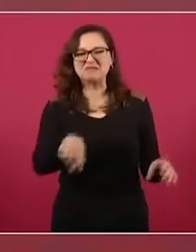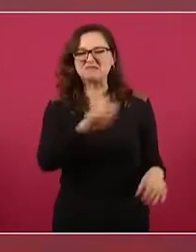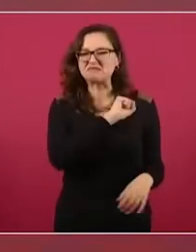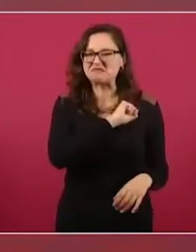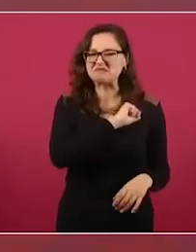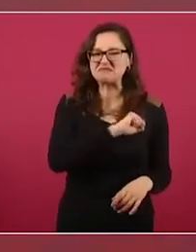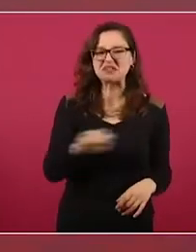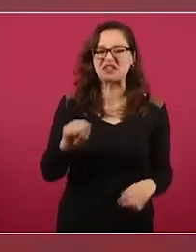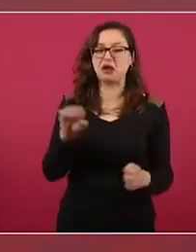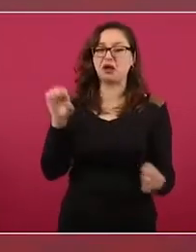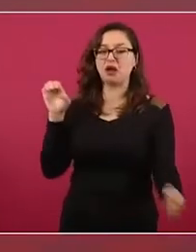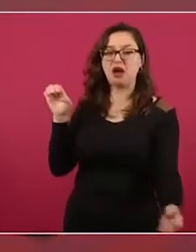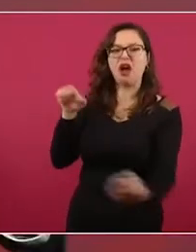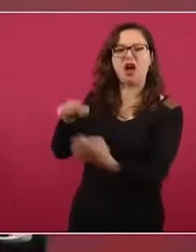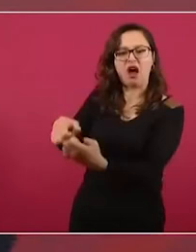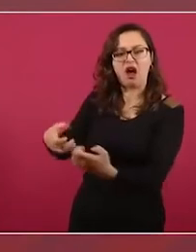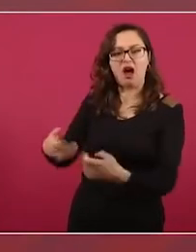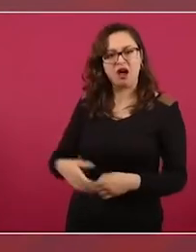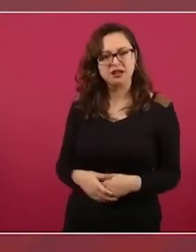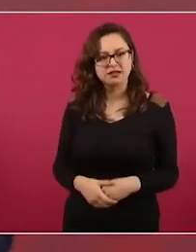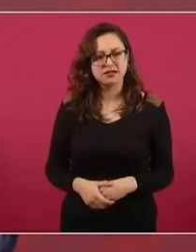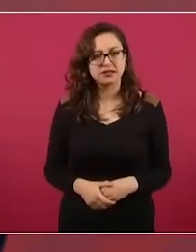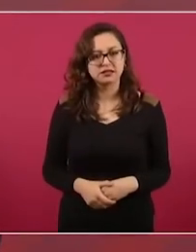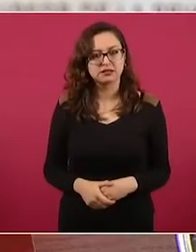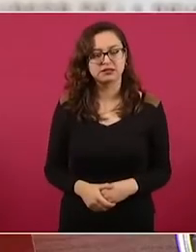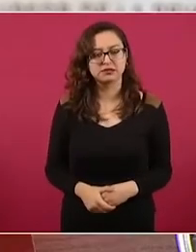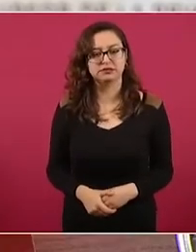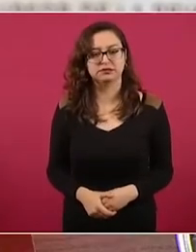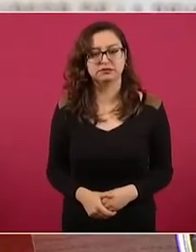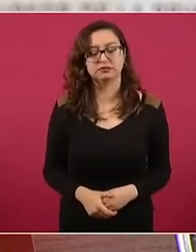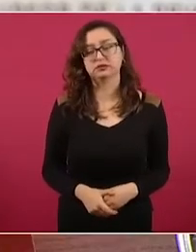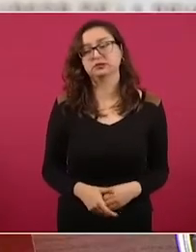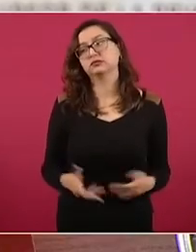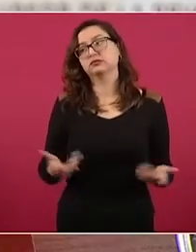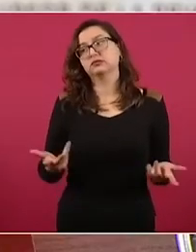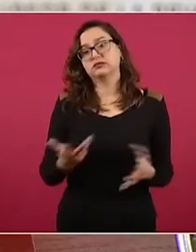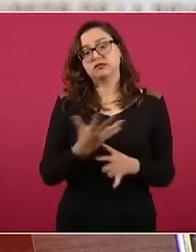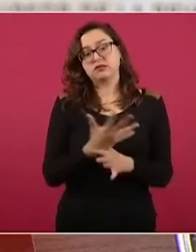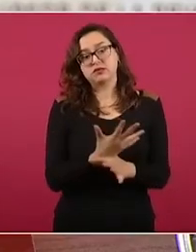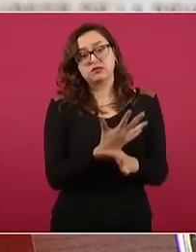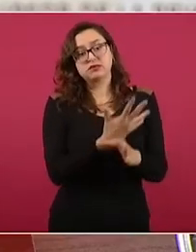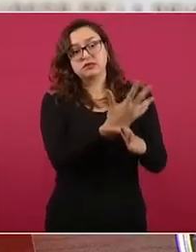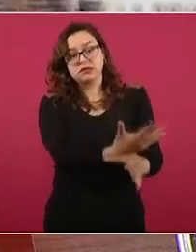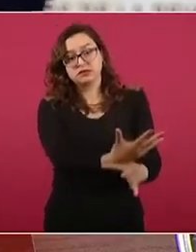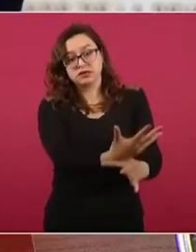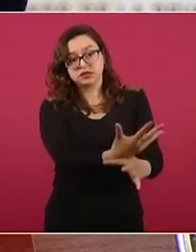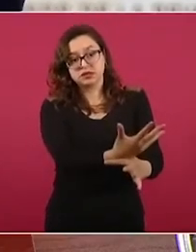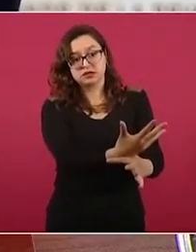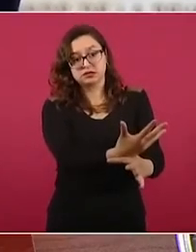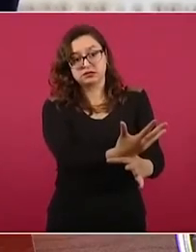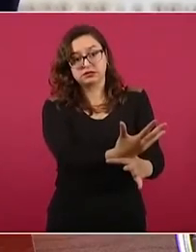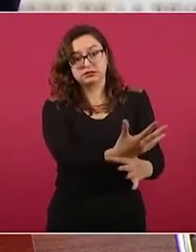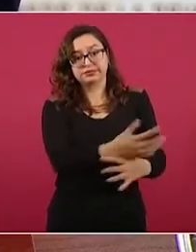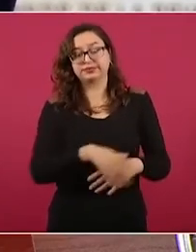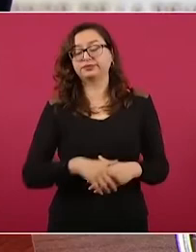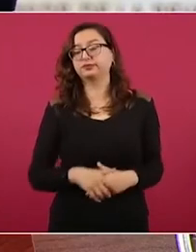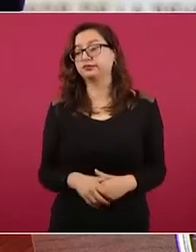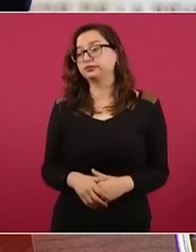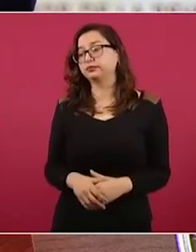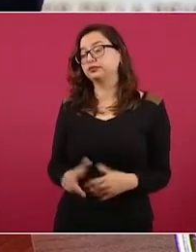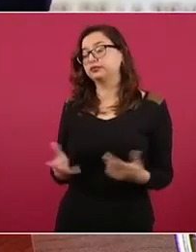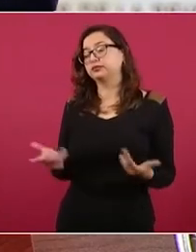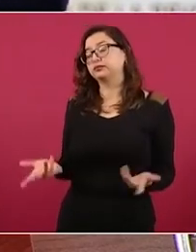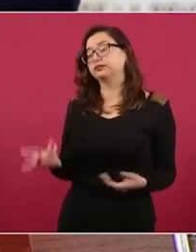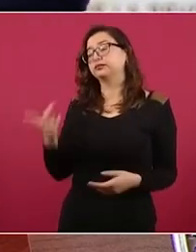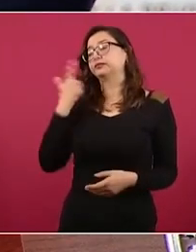Decían, nuestra sociedad es una